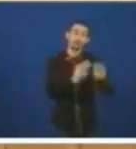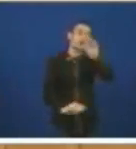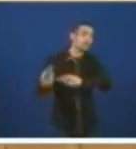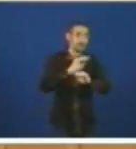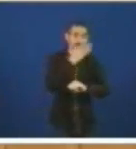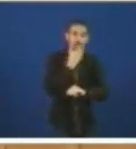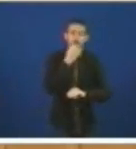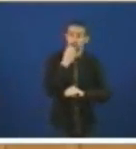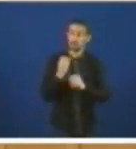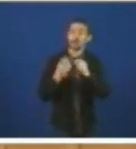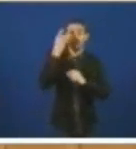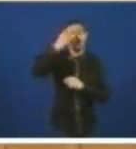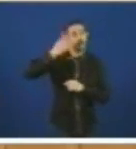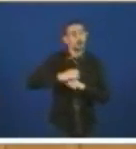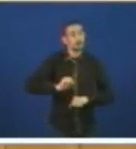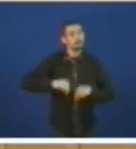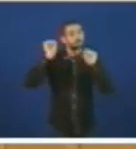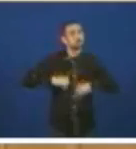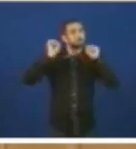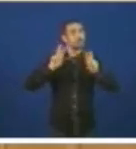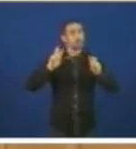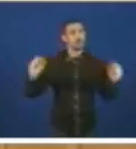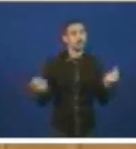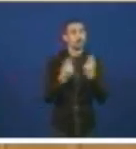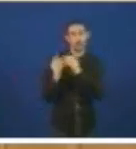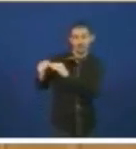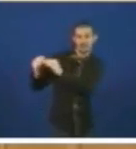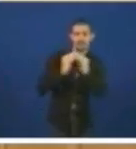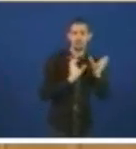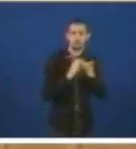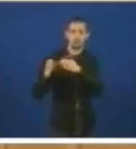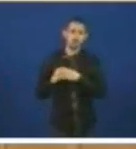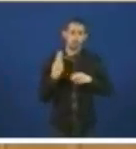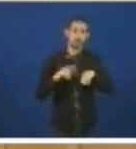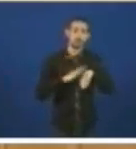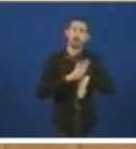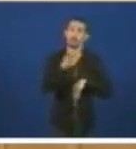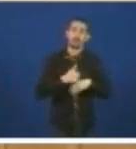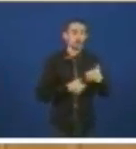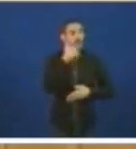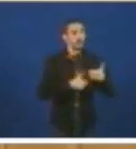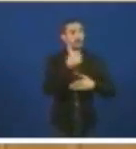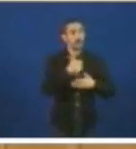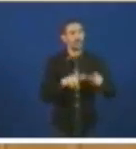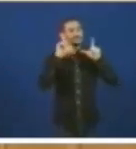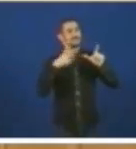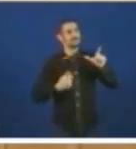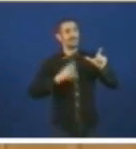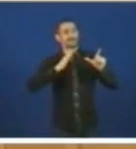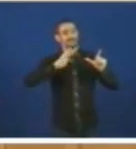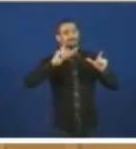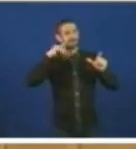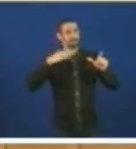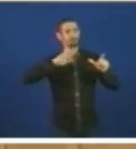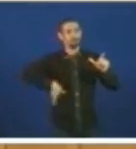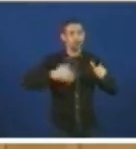iniciativas a respeito de este tema por unanimidade porque interesa que dar ben a prensa da comarca que logo repetidamente non